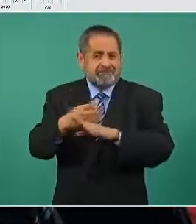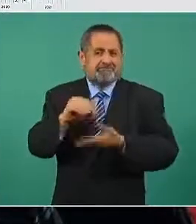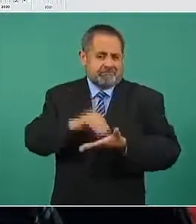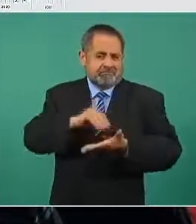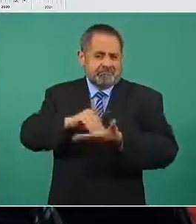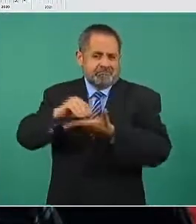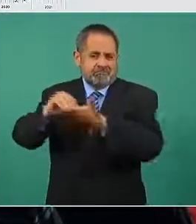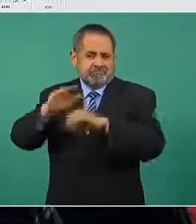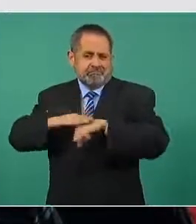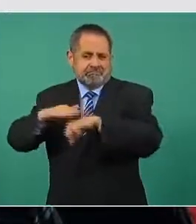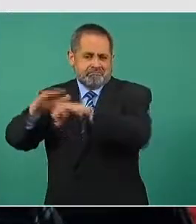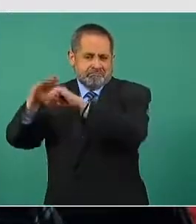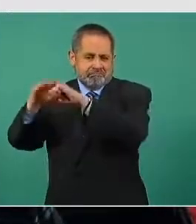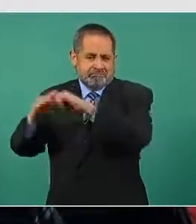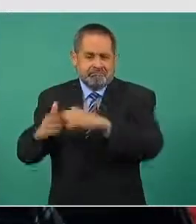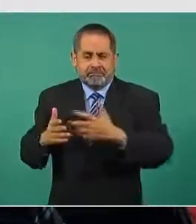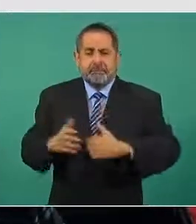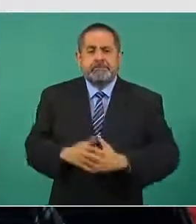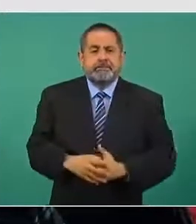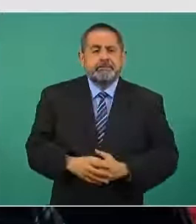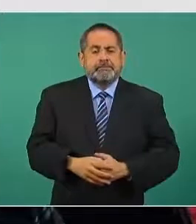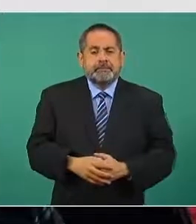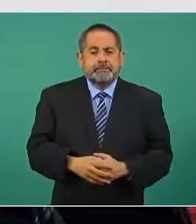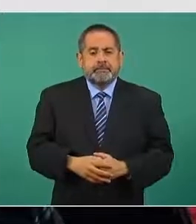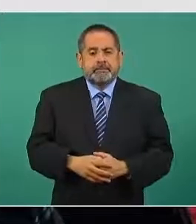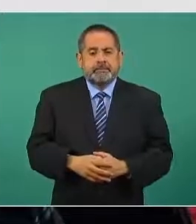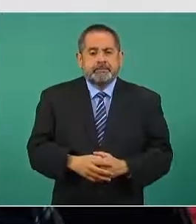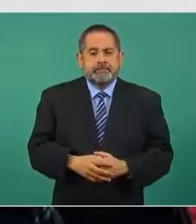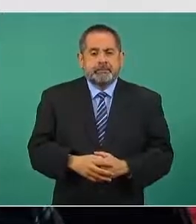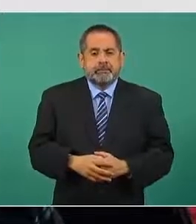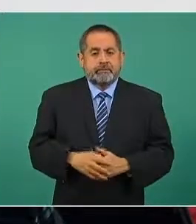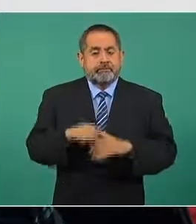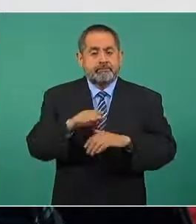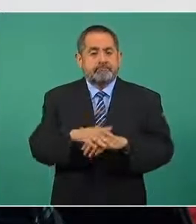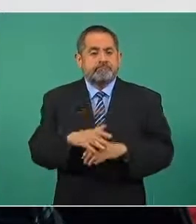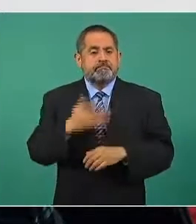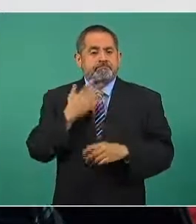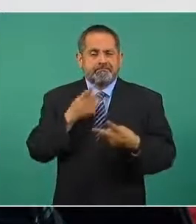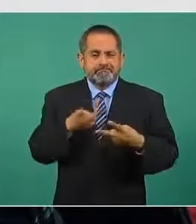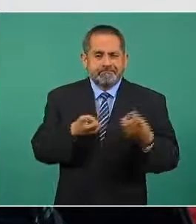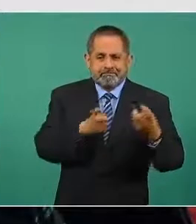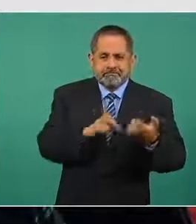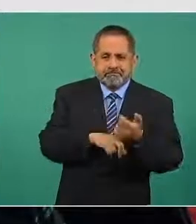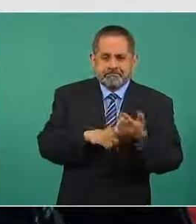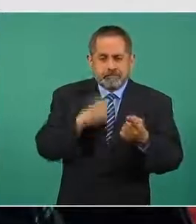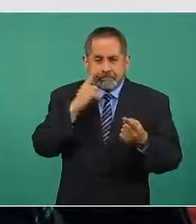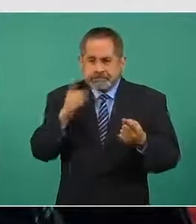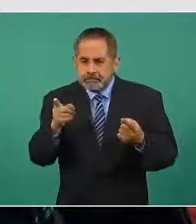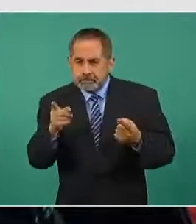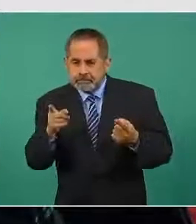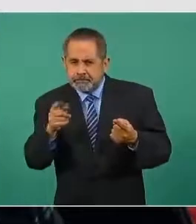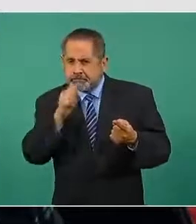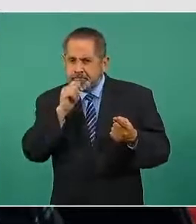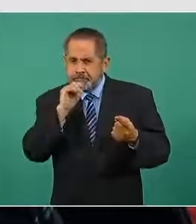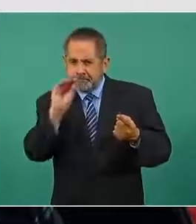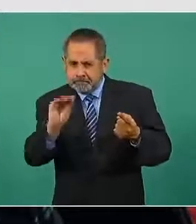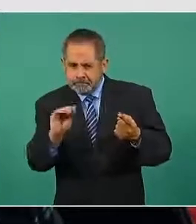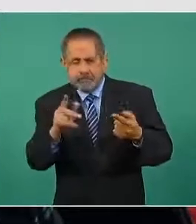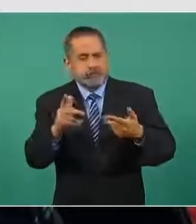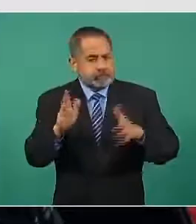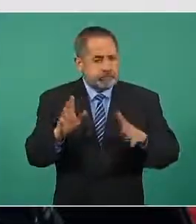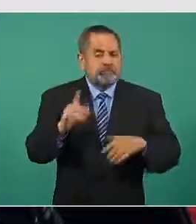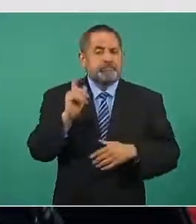alza adelante en cuanto al robo de hidrocarburos no está señalado aquí pero